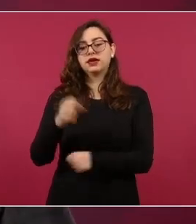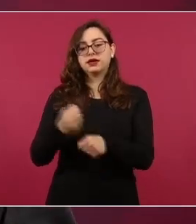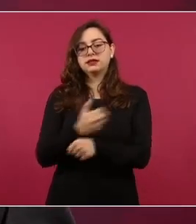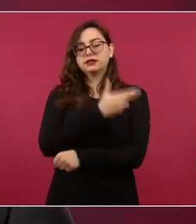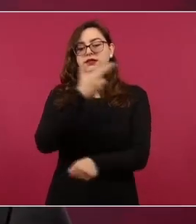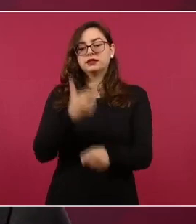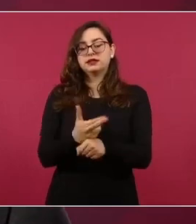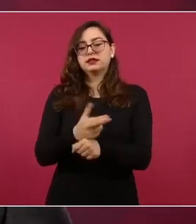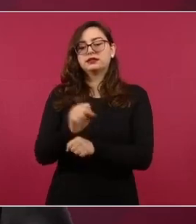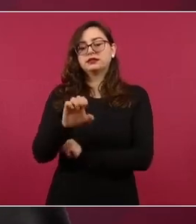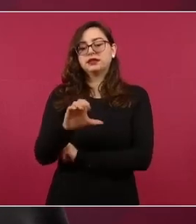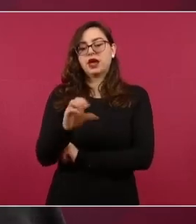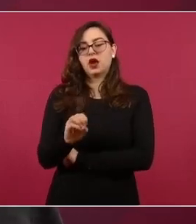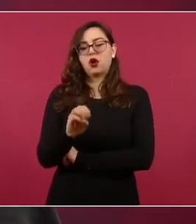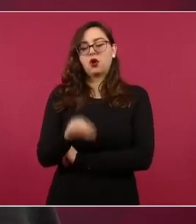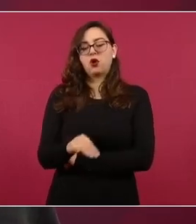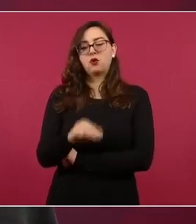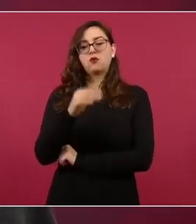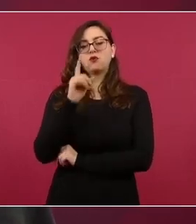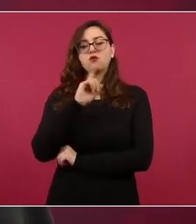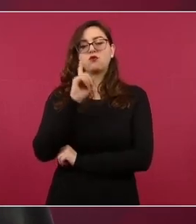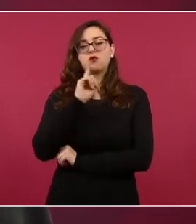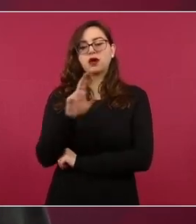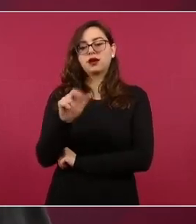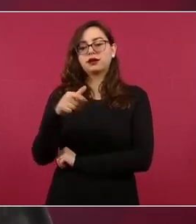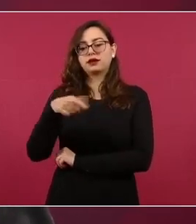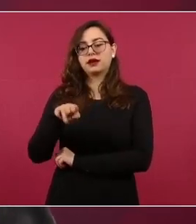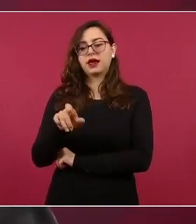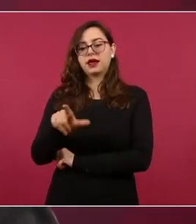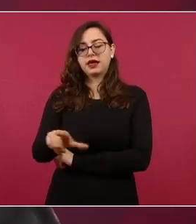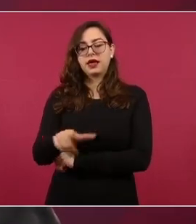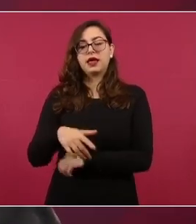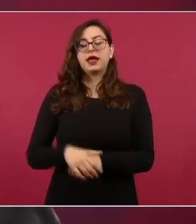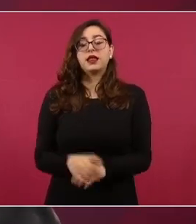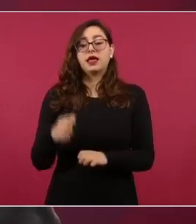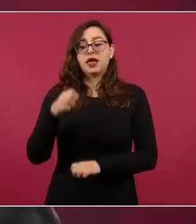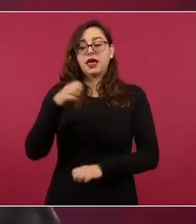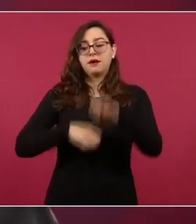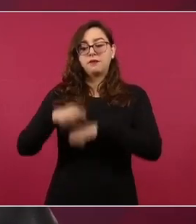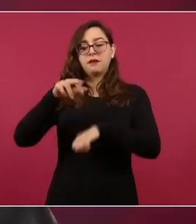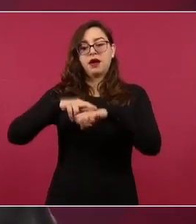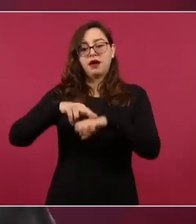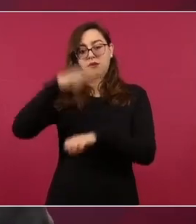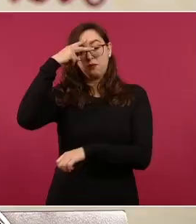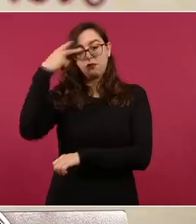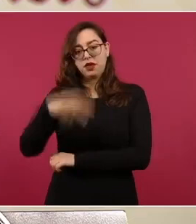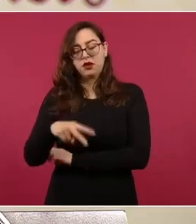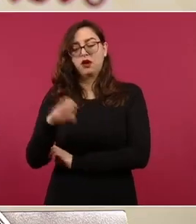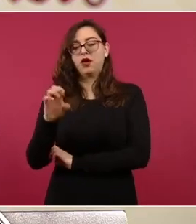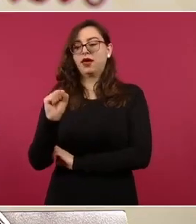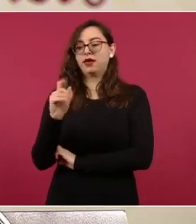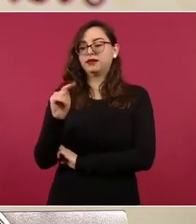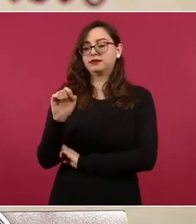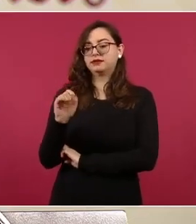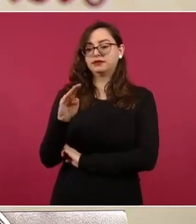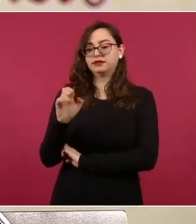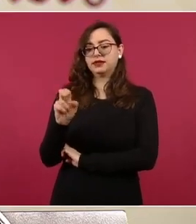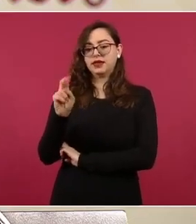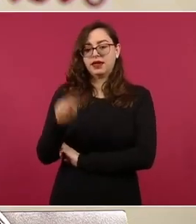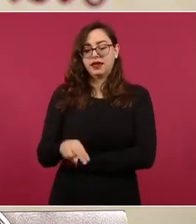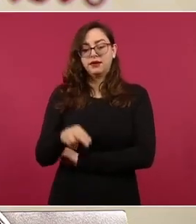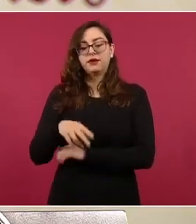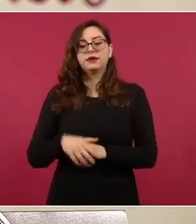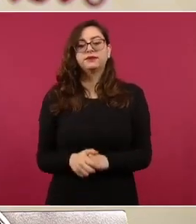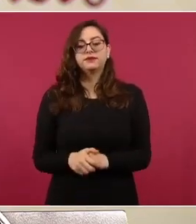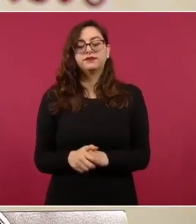Raquel Buenrostro, el embajador de México en los Estados Unidos, Esteban Mutsuma, el jefe de la Unidad para América del Norte de la Cancillería,